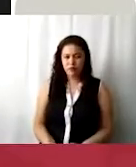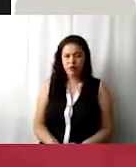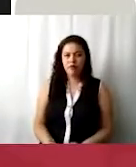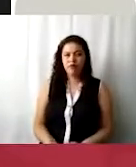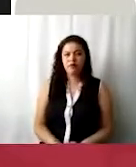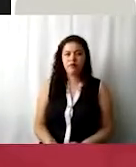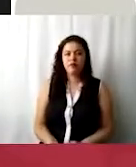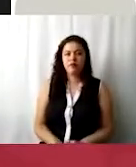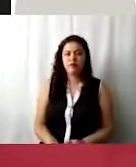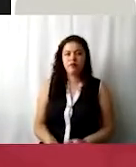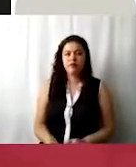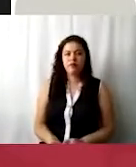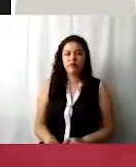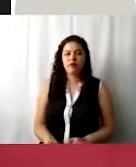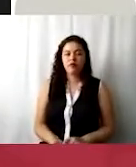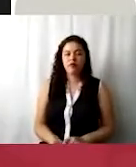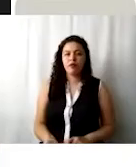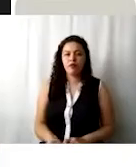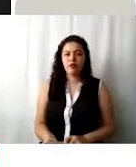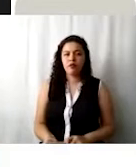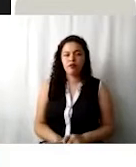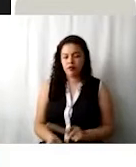Veamos algunas consideraciones técnicas.